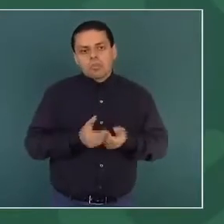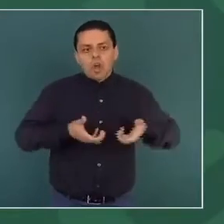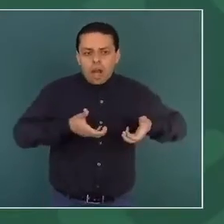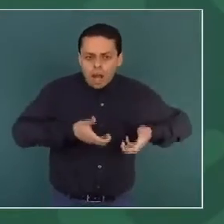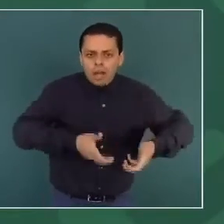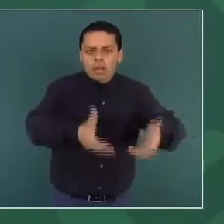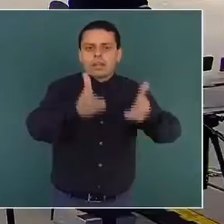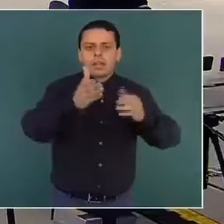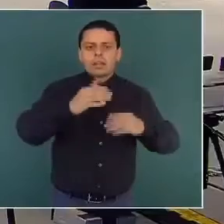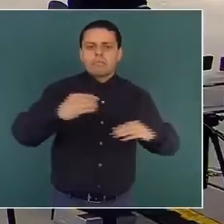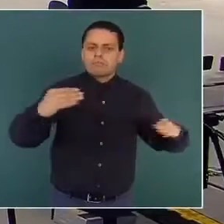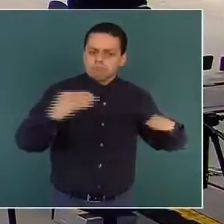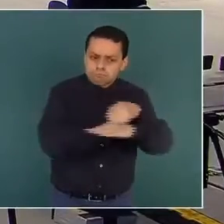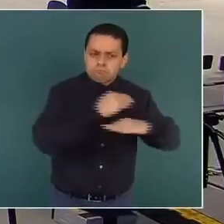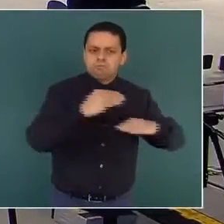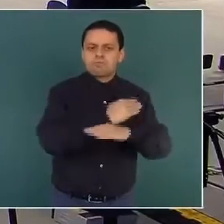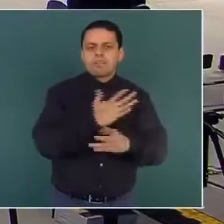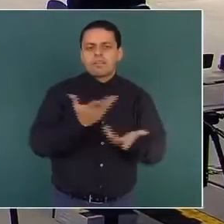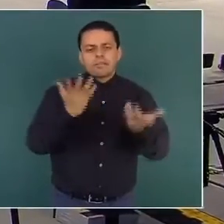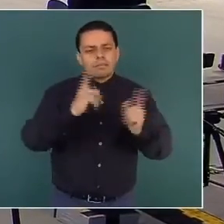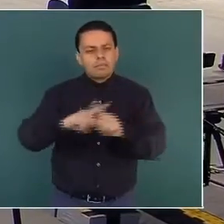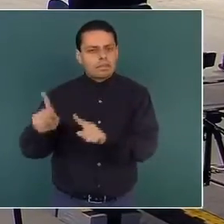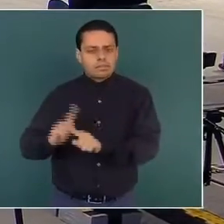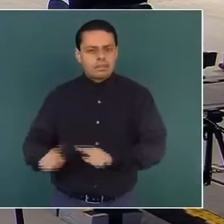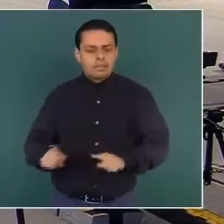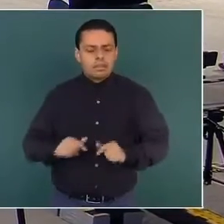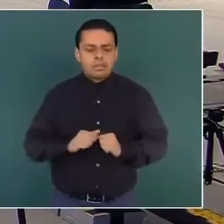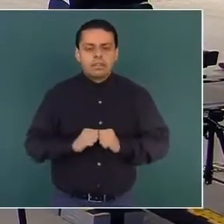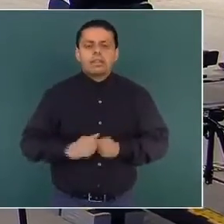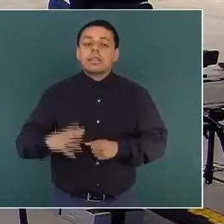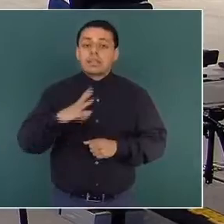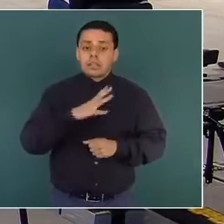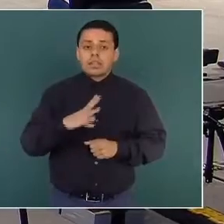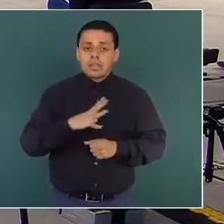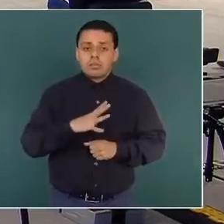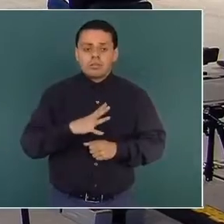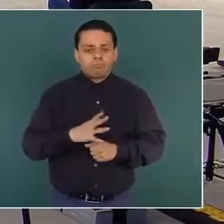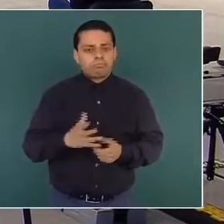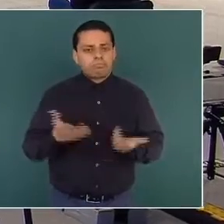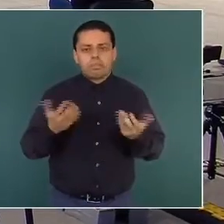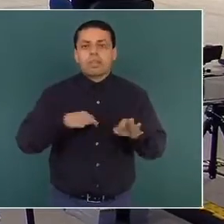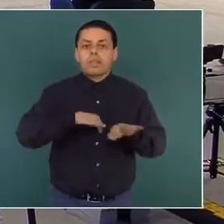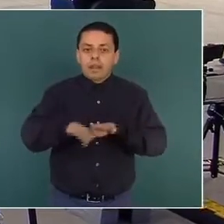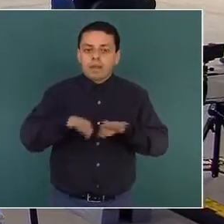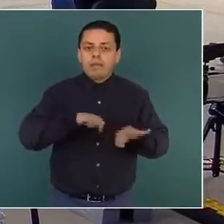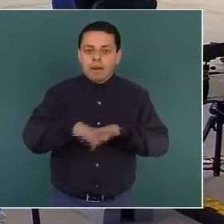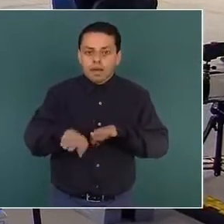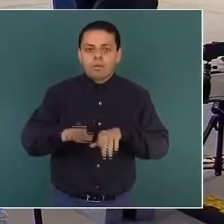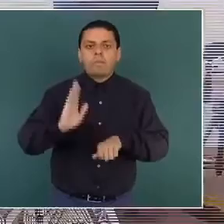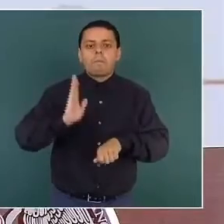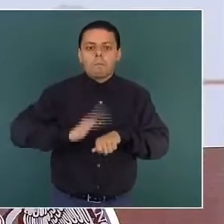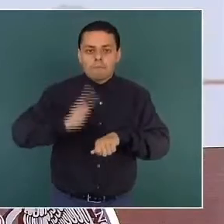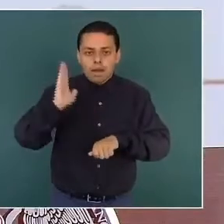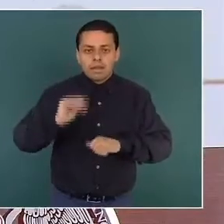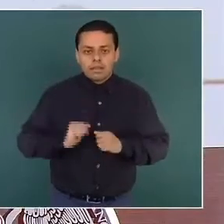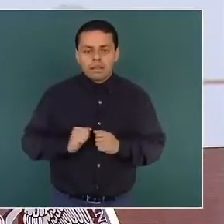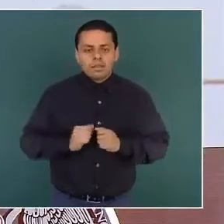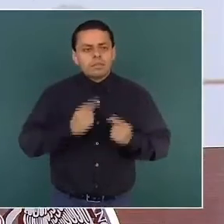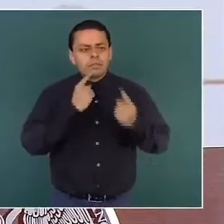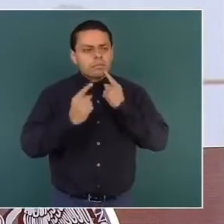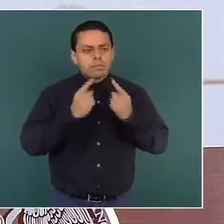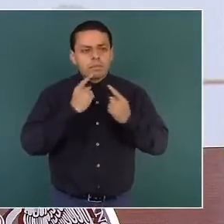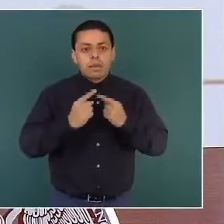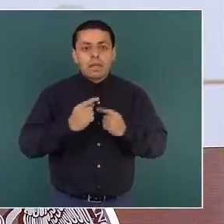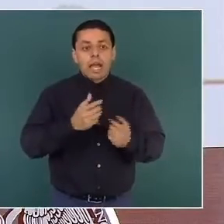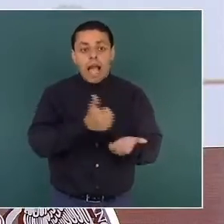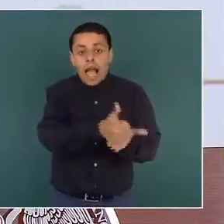y tenemos un buen trabajo de coordinación en materia de